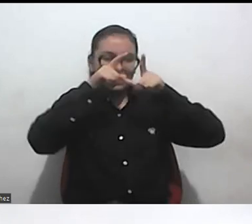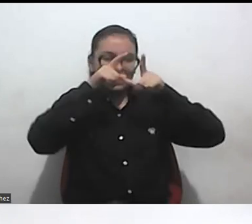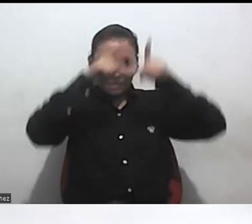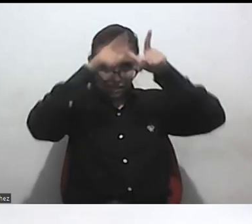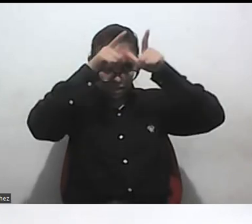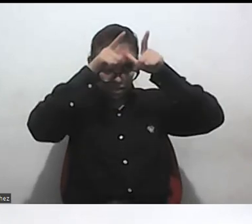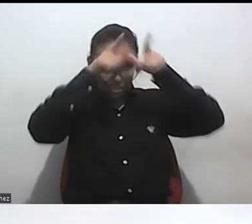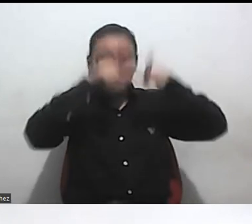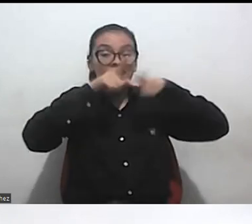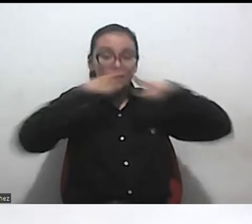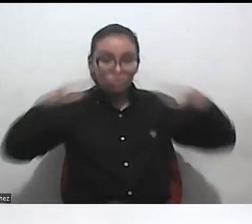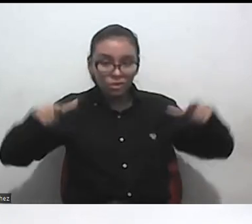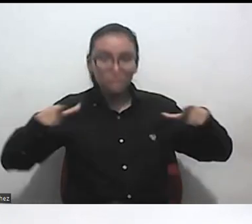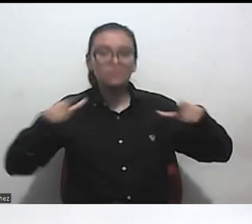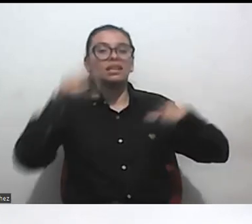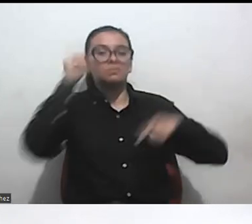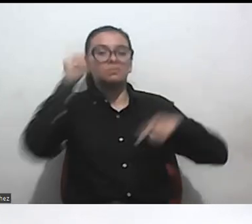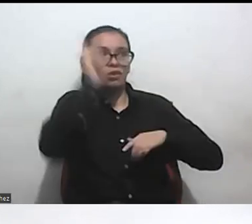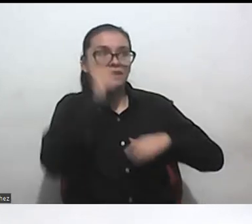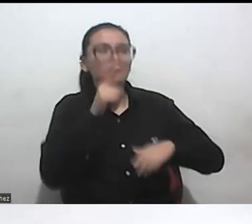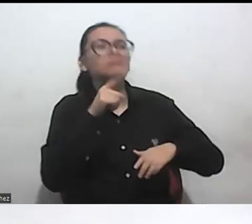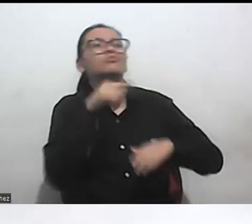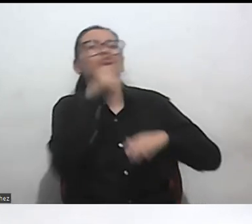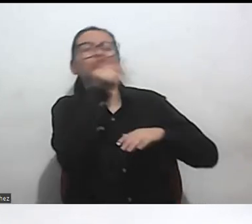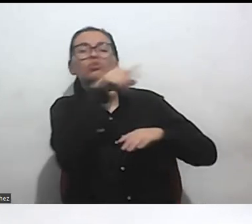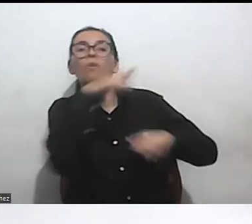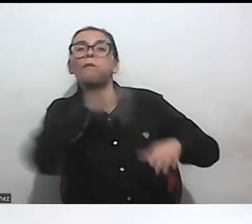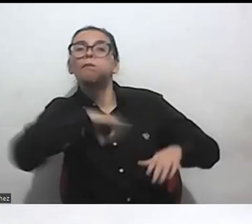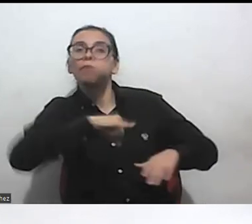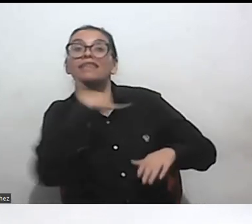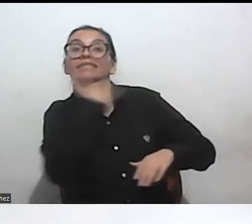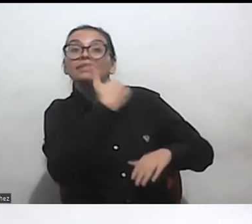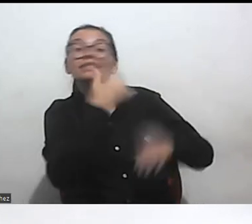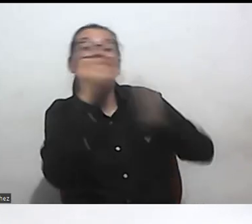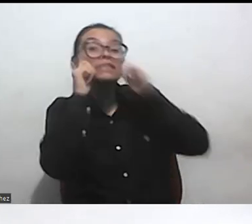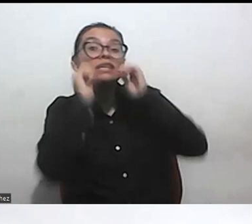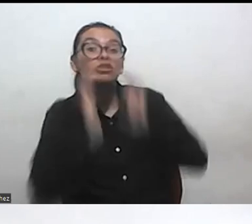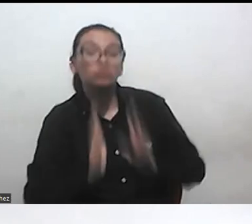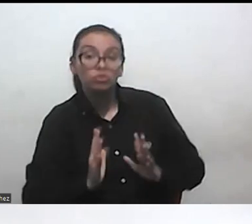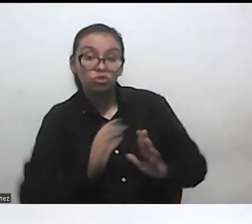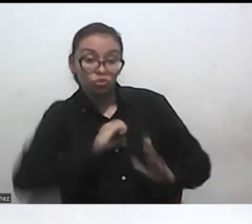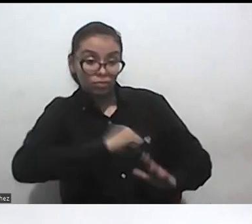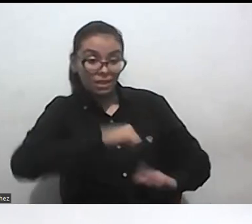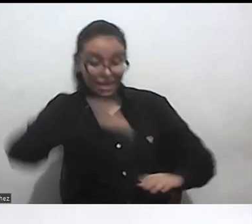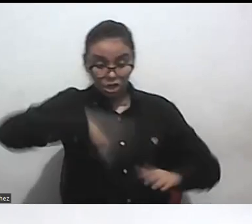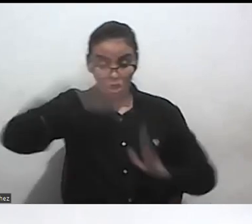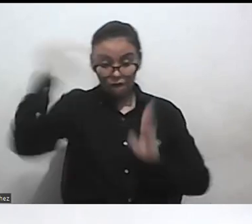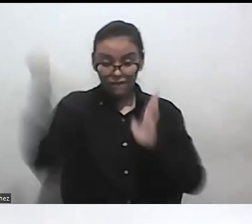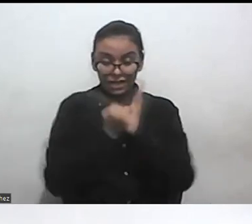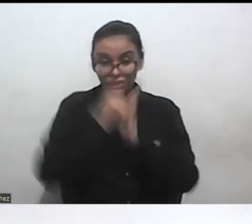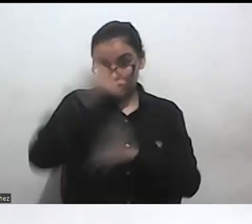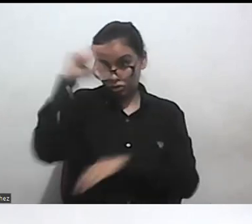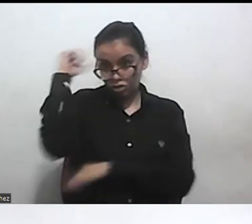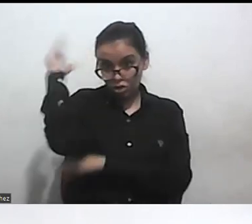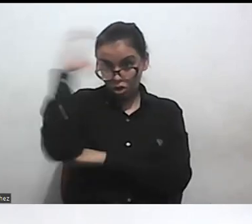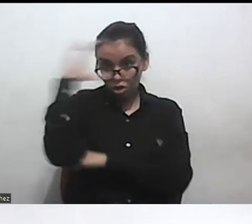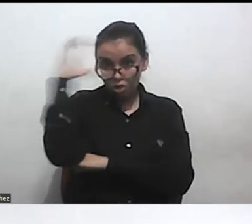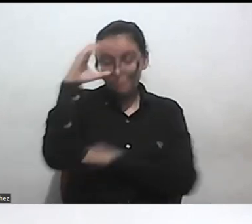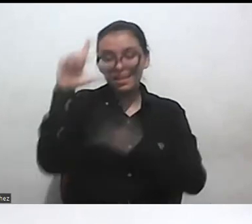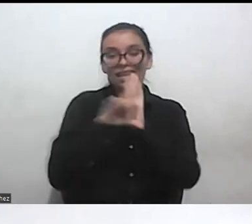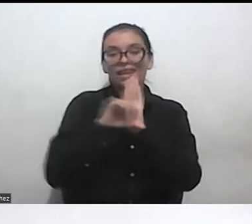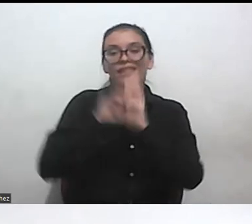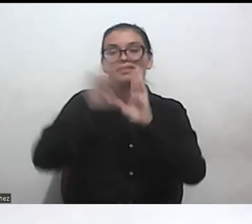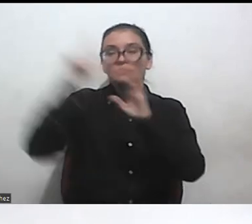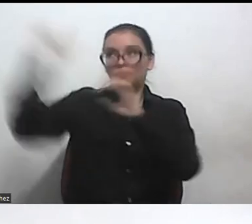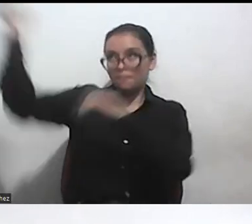desde el lugar de incidencia por los derechos humanos las obligaciones de Colombia legales están bajo la convención de Naciones Unidas